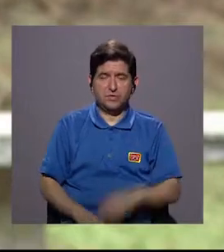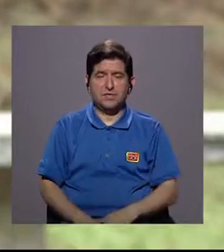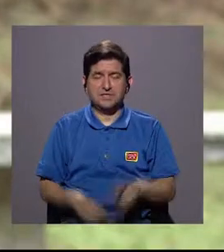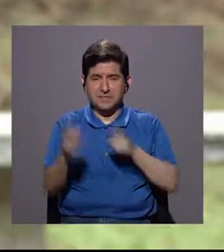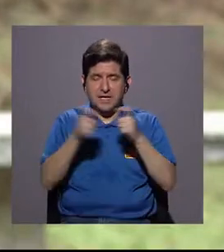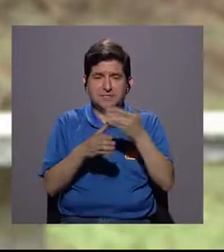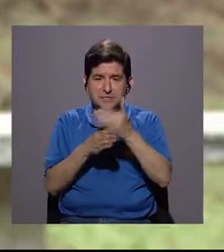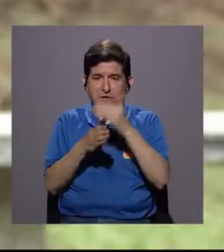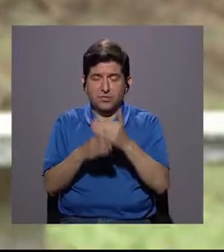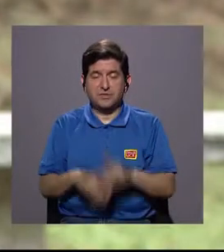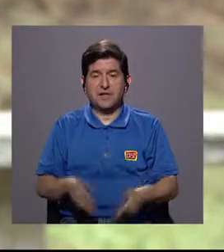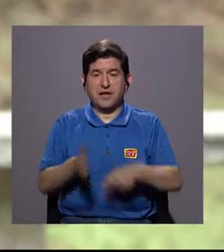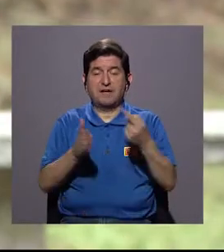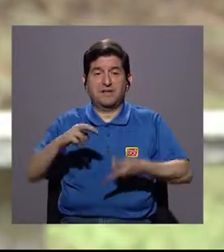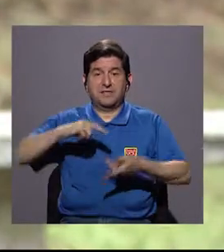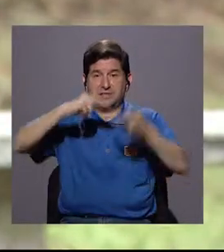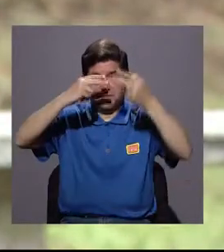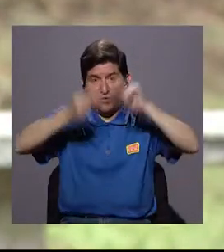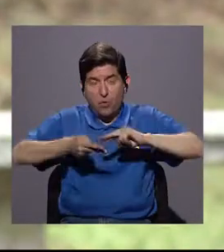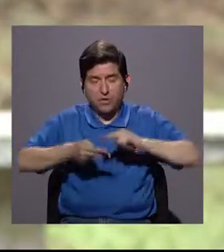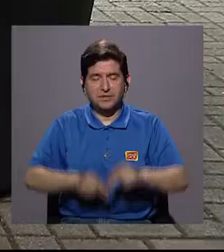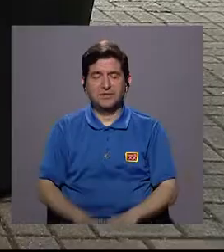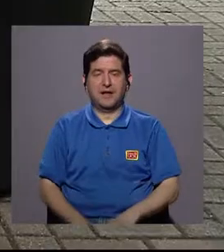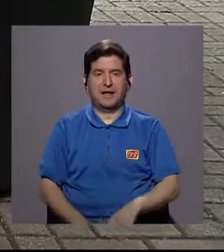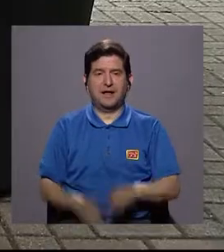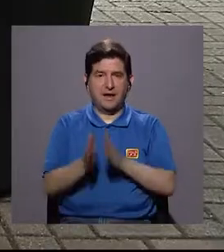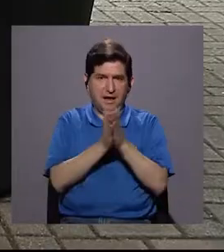contra del recurso.